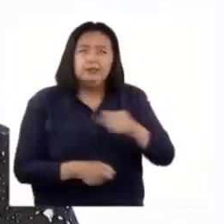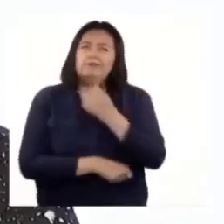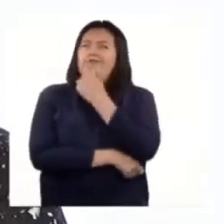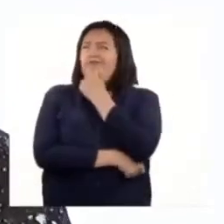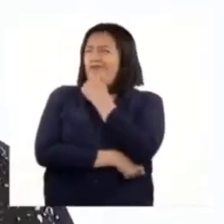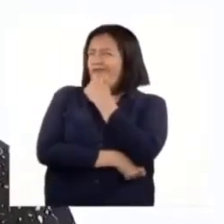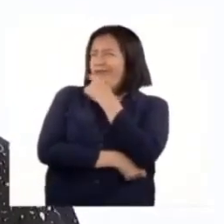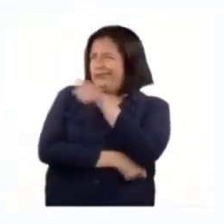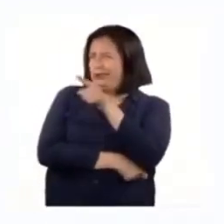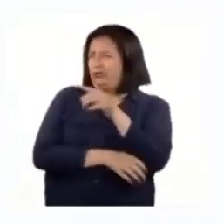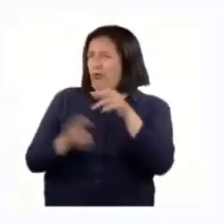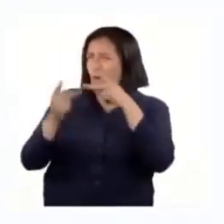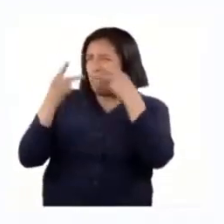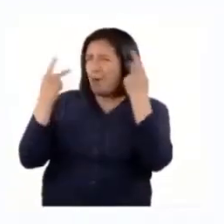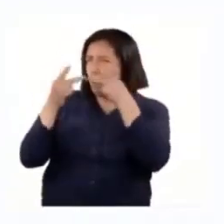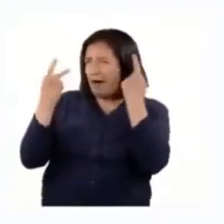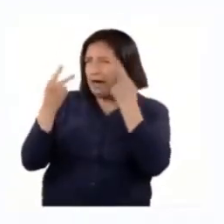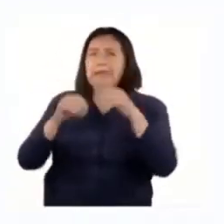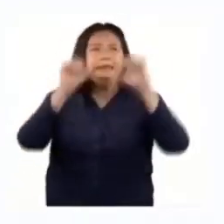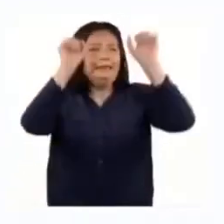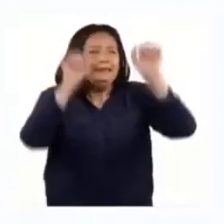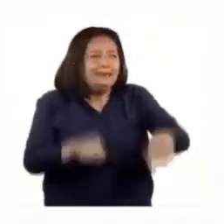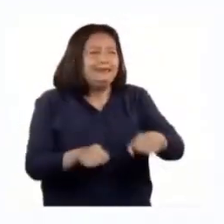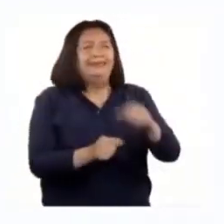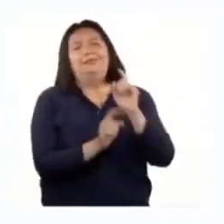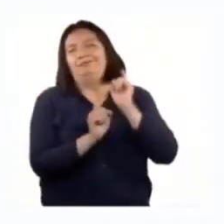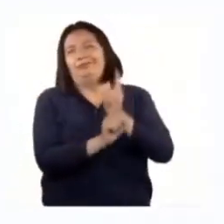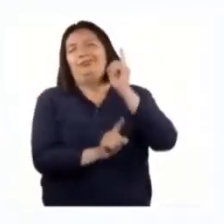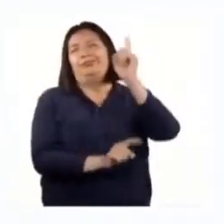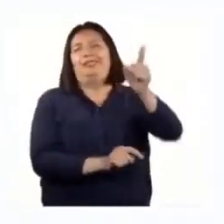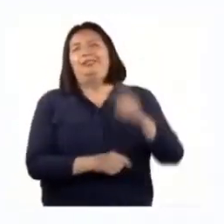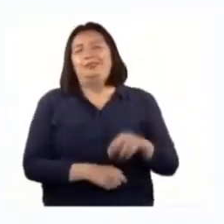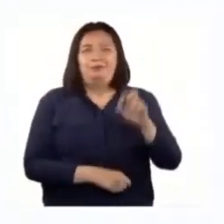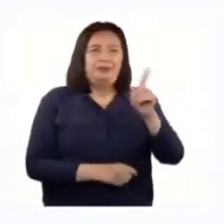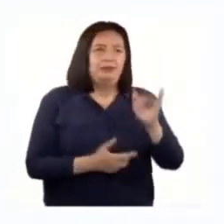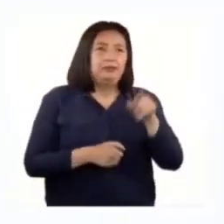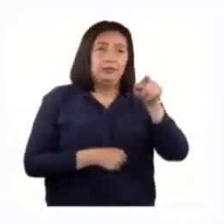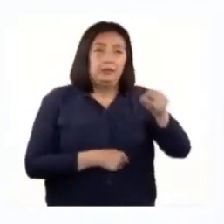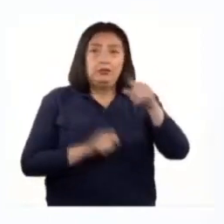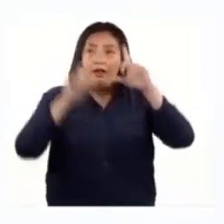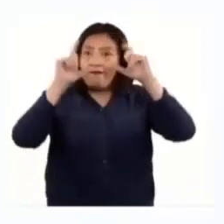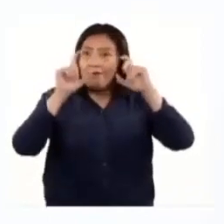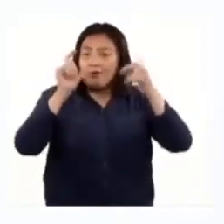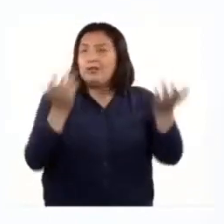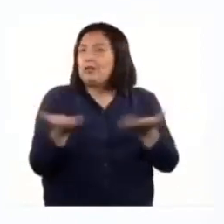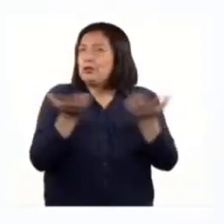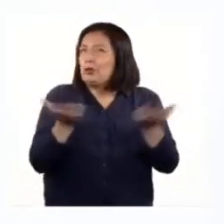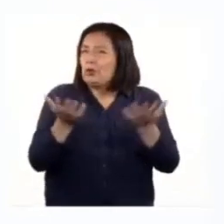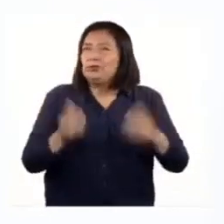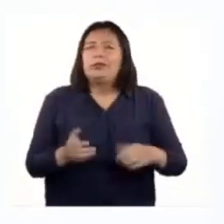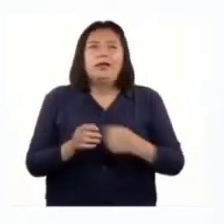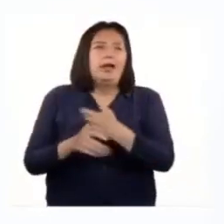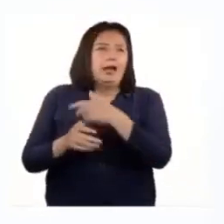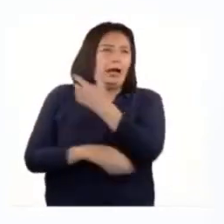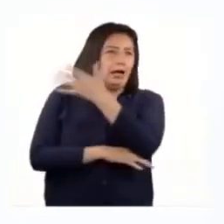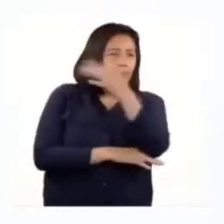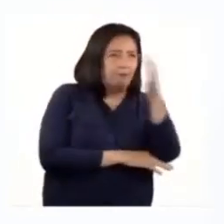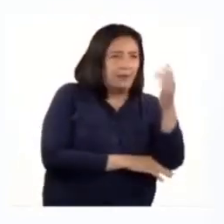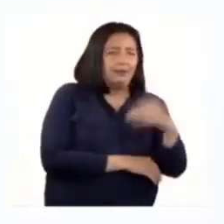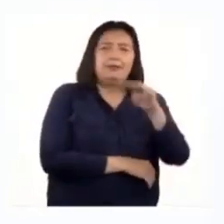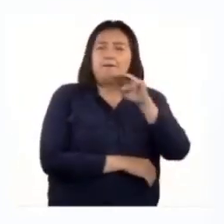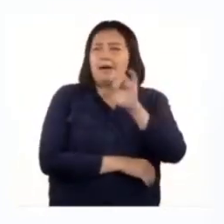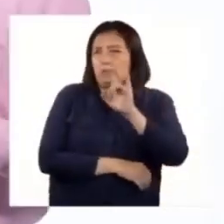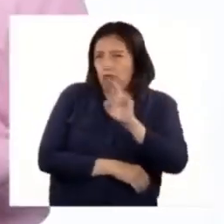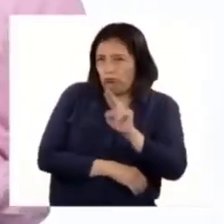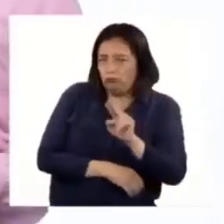me equivoco, es un puma. B. Excelente, Patricia. Y esta es una fotografía que corresponde al Parque Nacional del